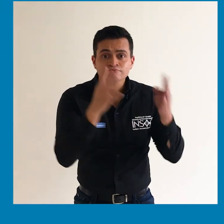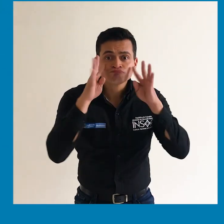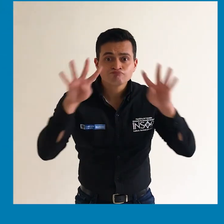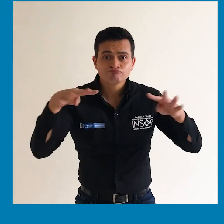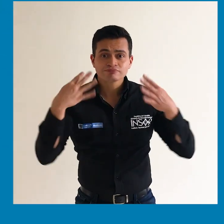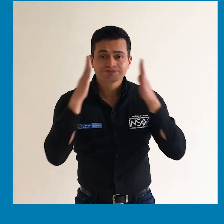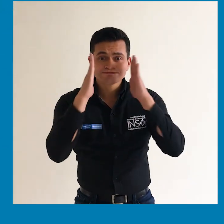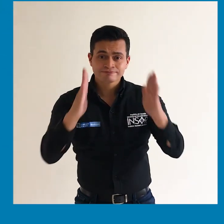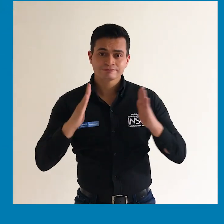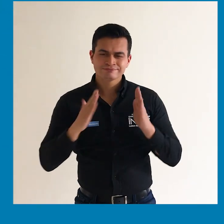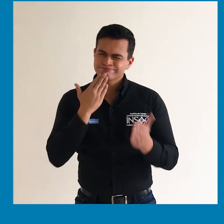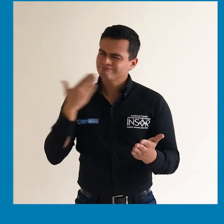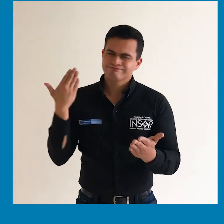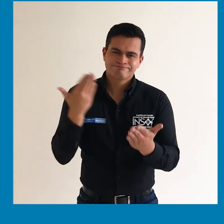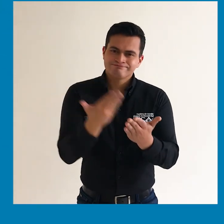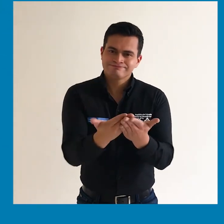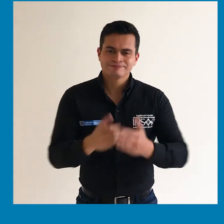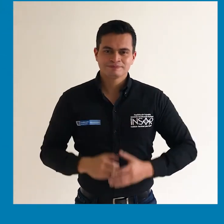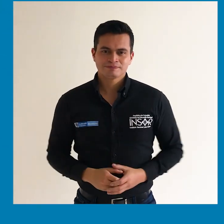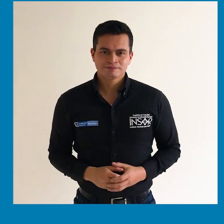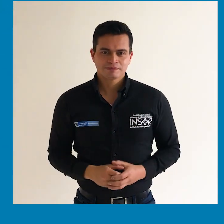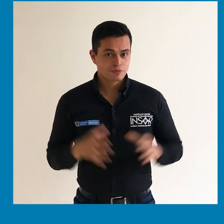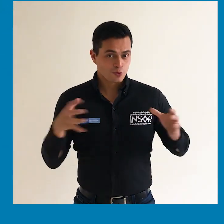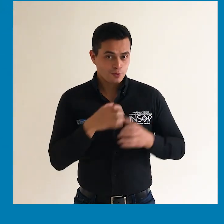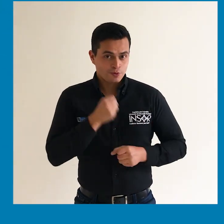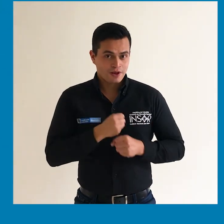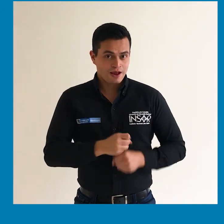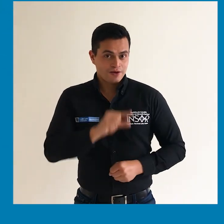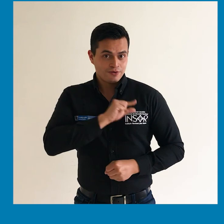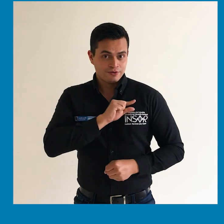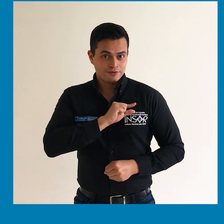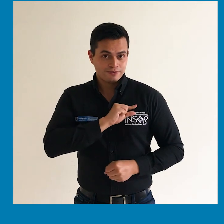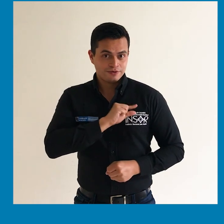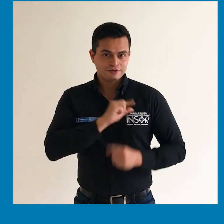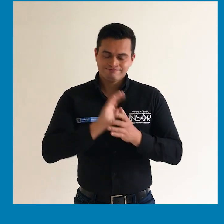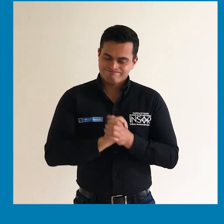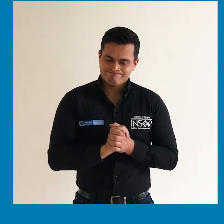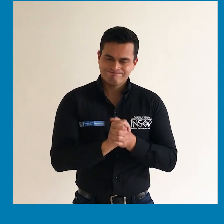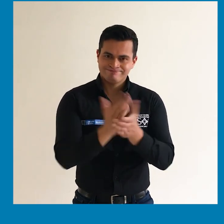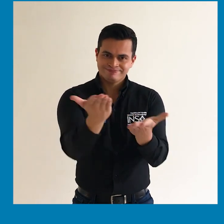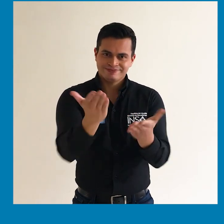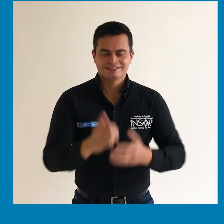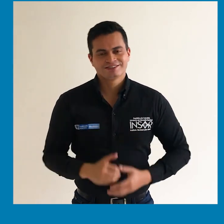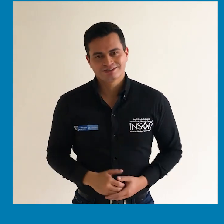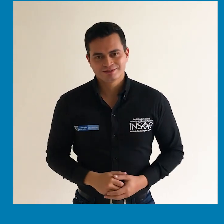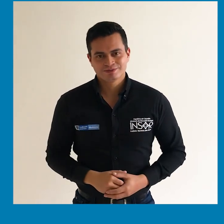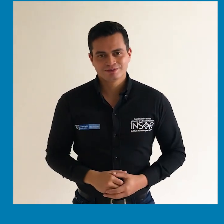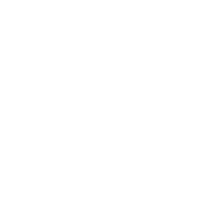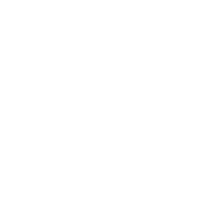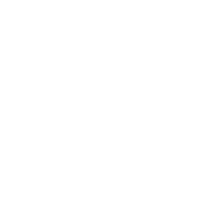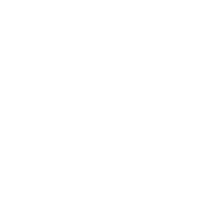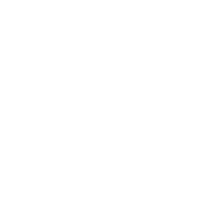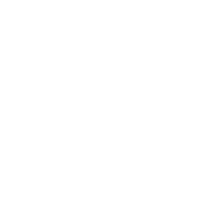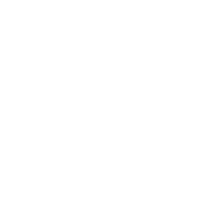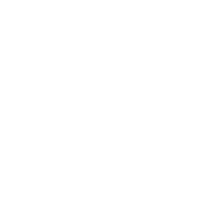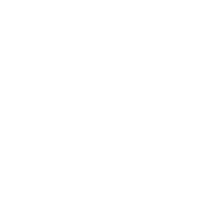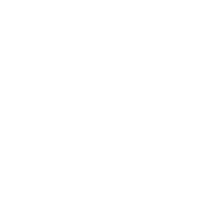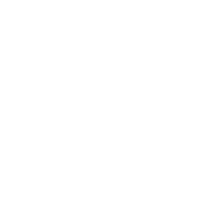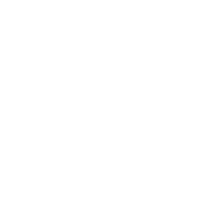Hasta el 24 de agosto de su atención y les enviamos en nombre de todo el equipo del INSOR un afectuoso saludo. ¡Gracias!